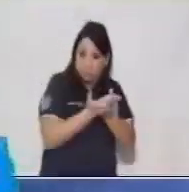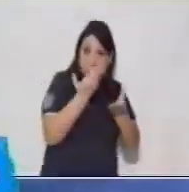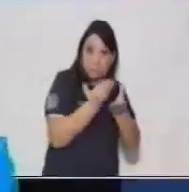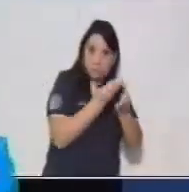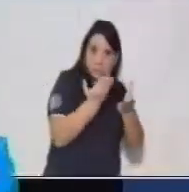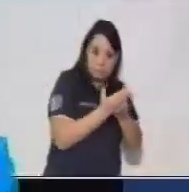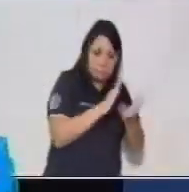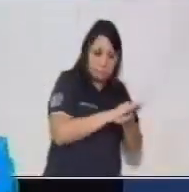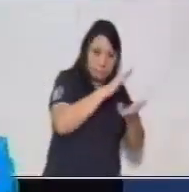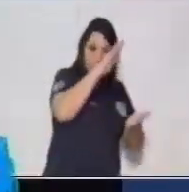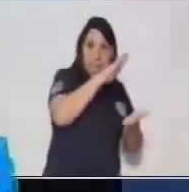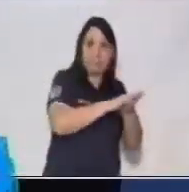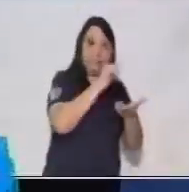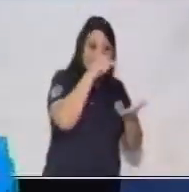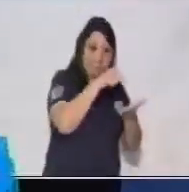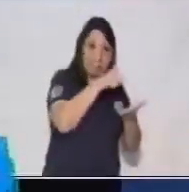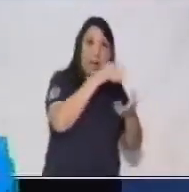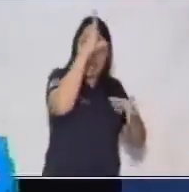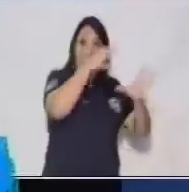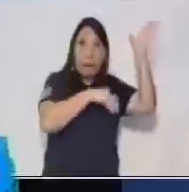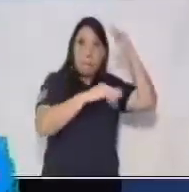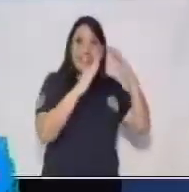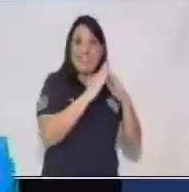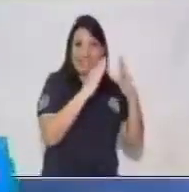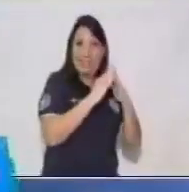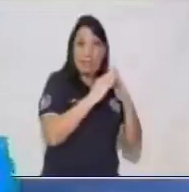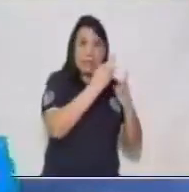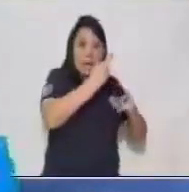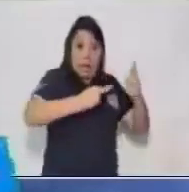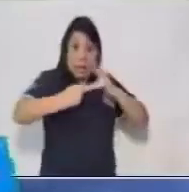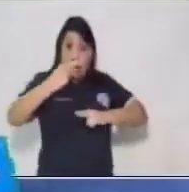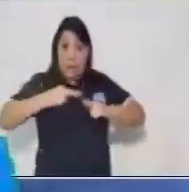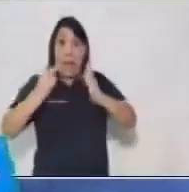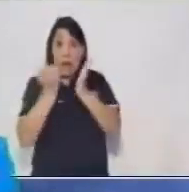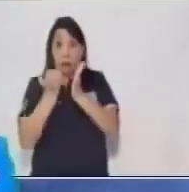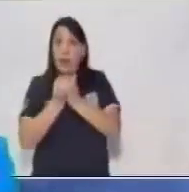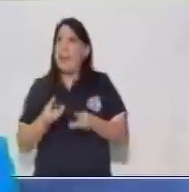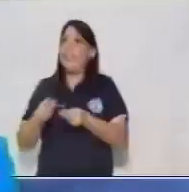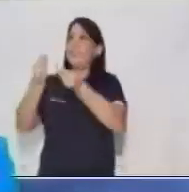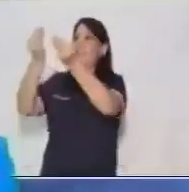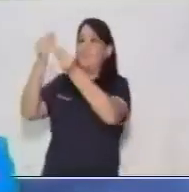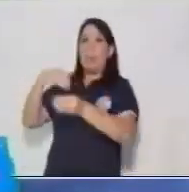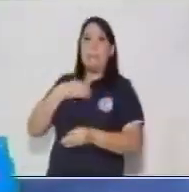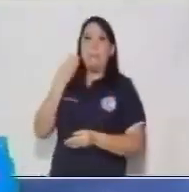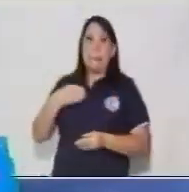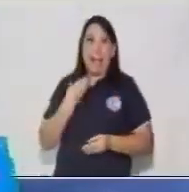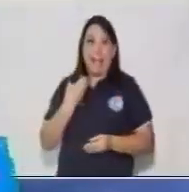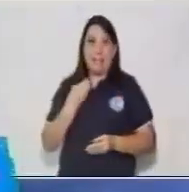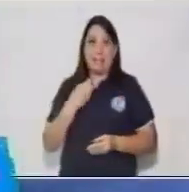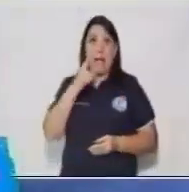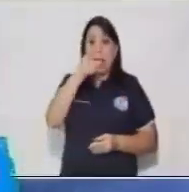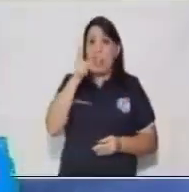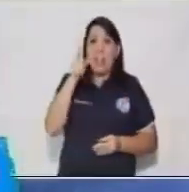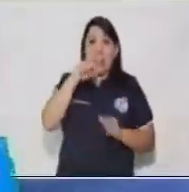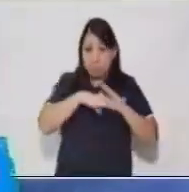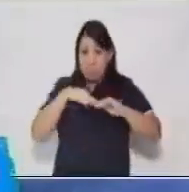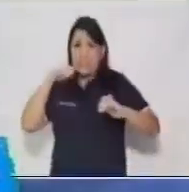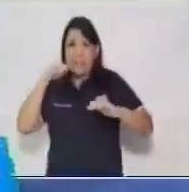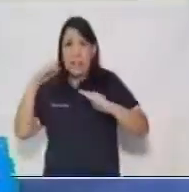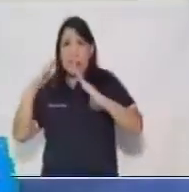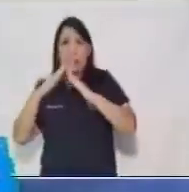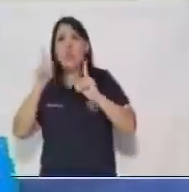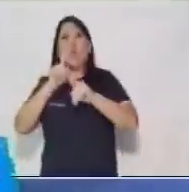en tu portafolio o caja de Aprenda en Casa. Si no es necesario, no salgas.